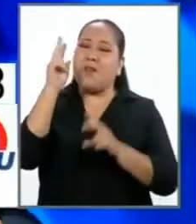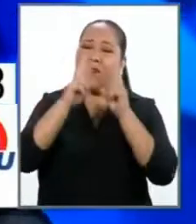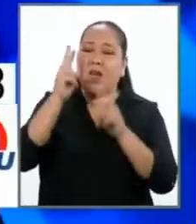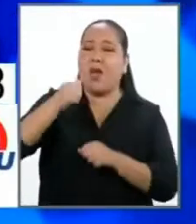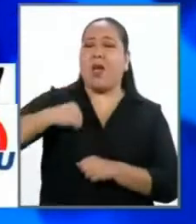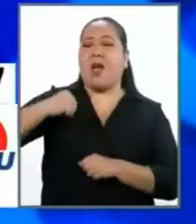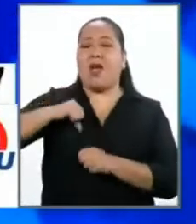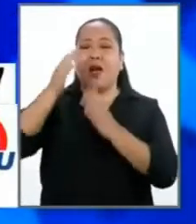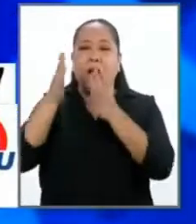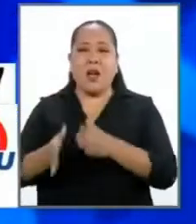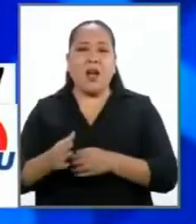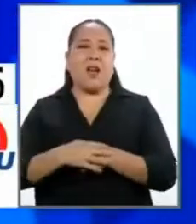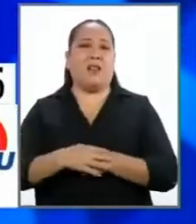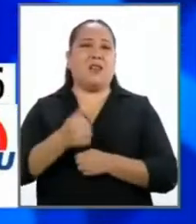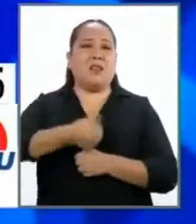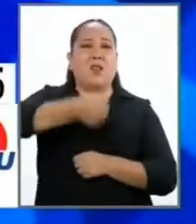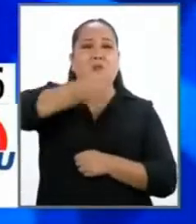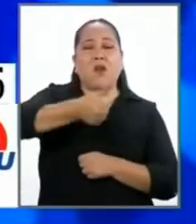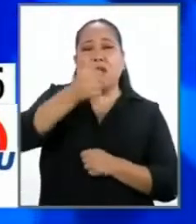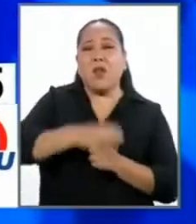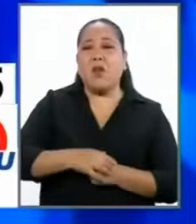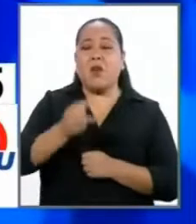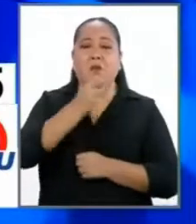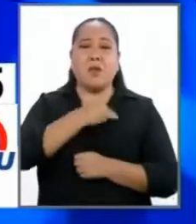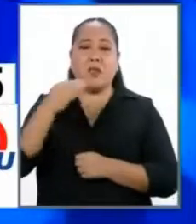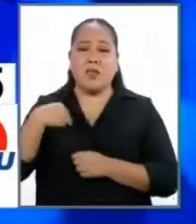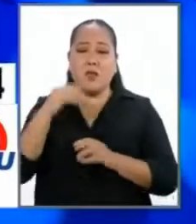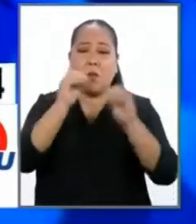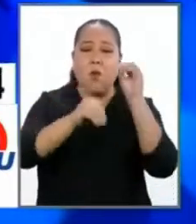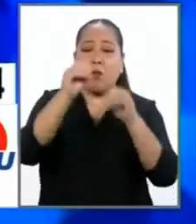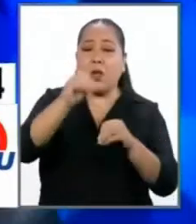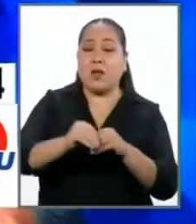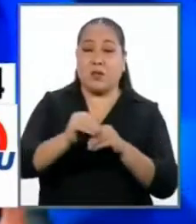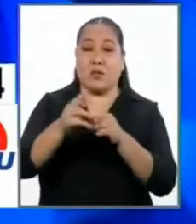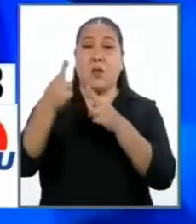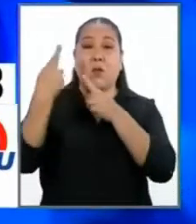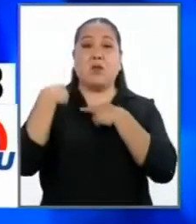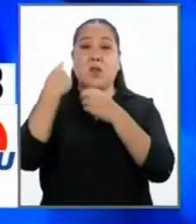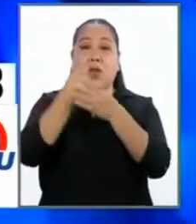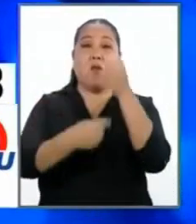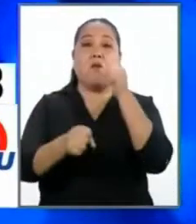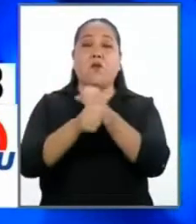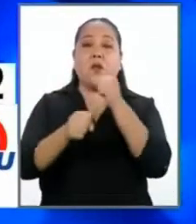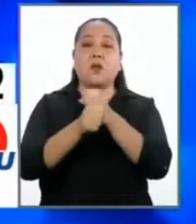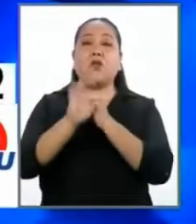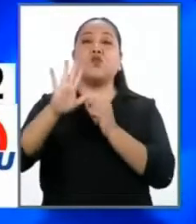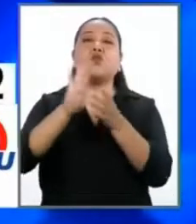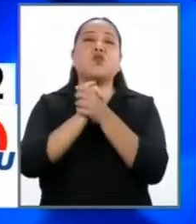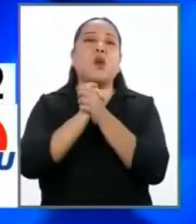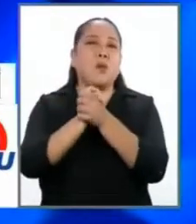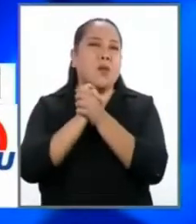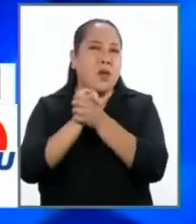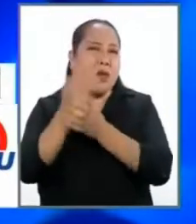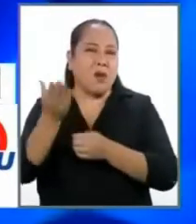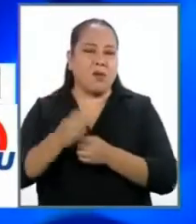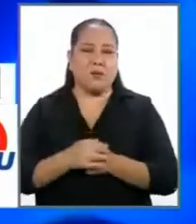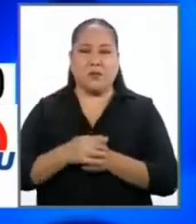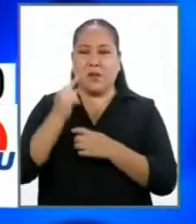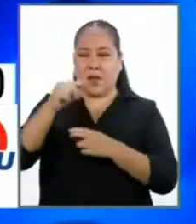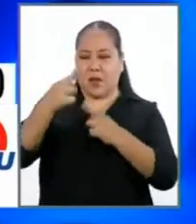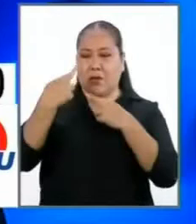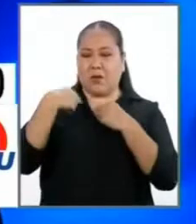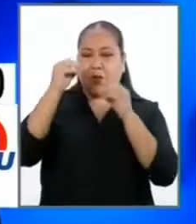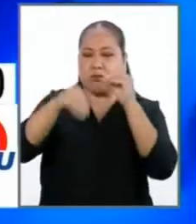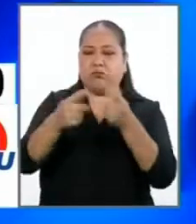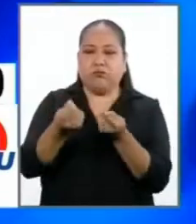gobernadores, ministros colocan en los cargos claves, en los cargos de confianza a sus amigotes. Cargos en donde manejan recursos,